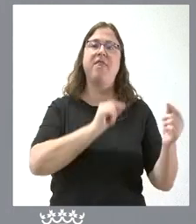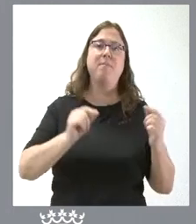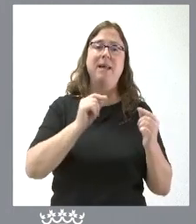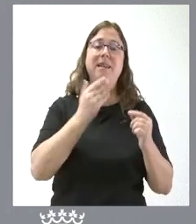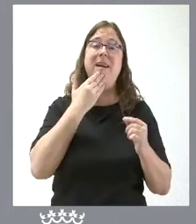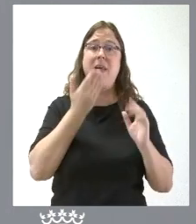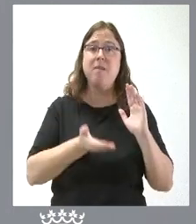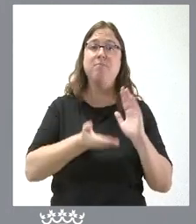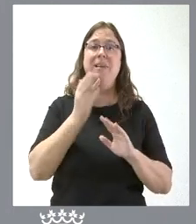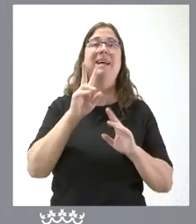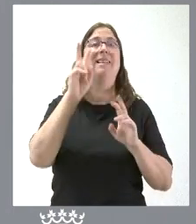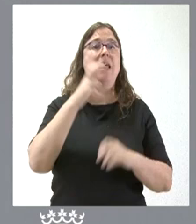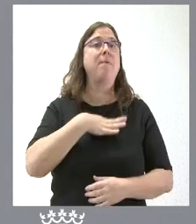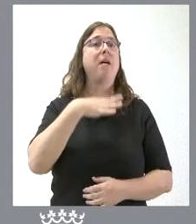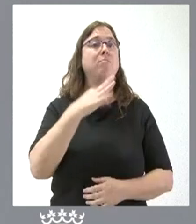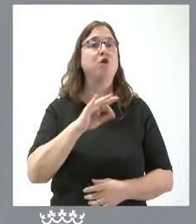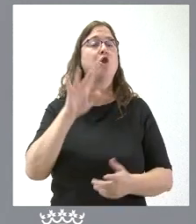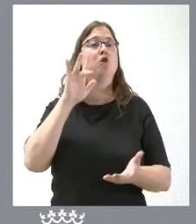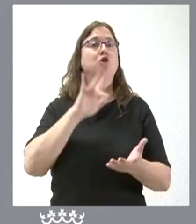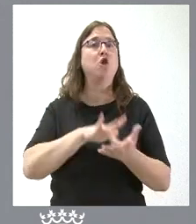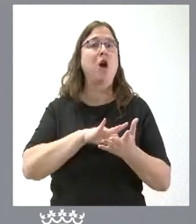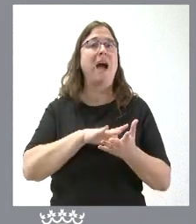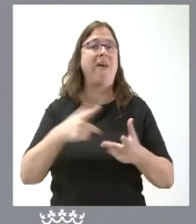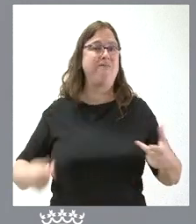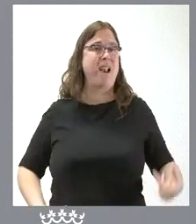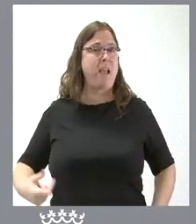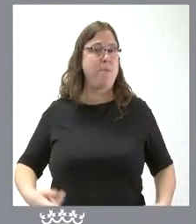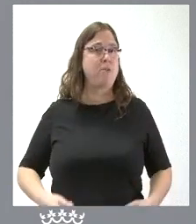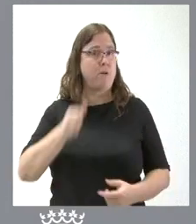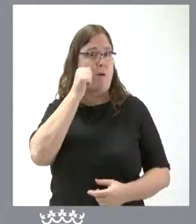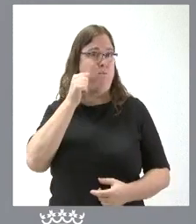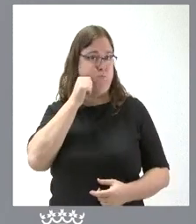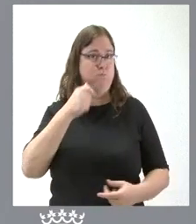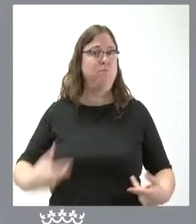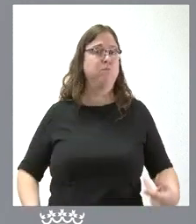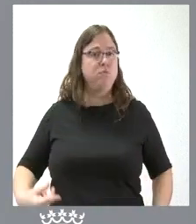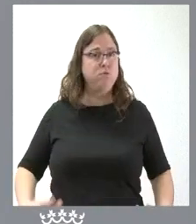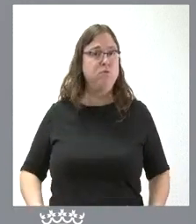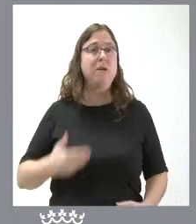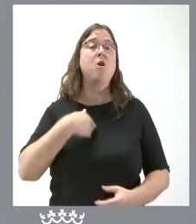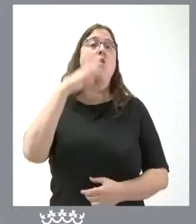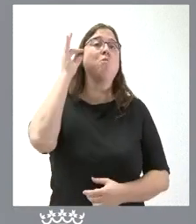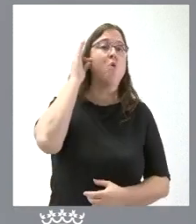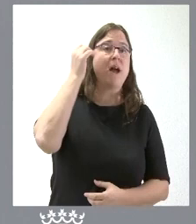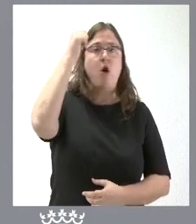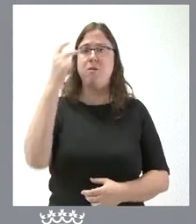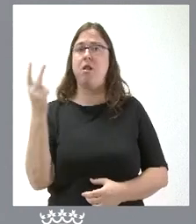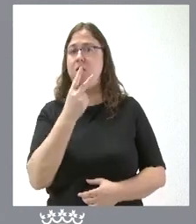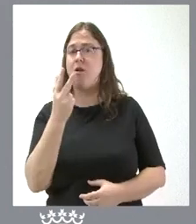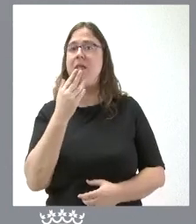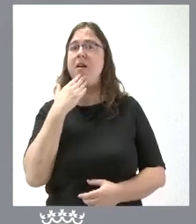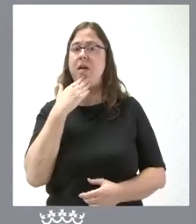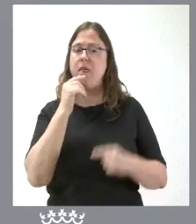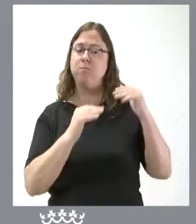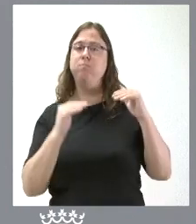respecto de la posibilidad de recibir tratamientos de fertilidad tanto el PAS para el caso de mujeres como de hombres en